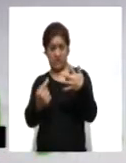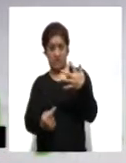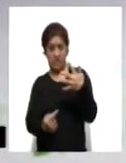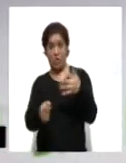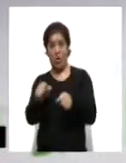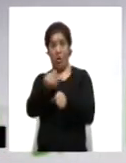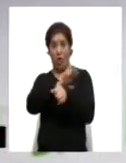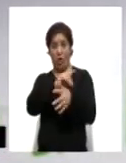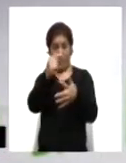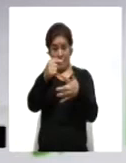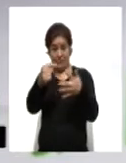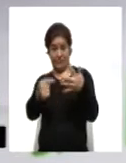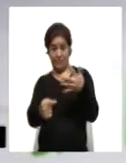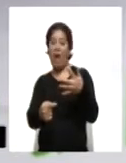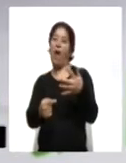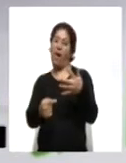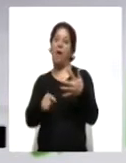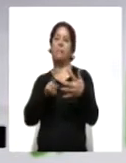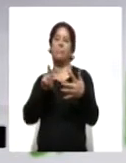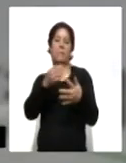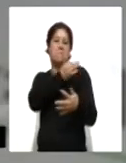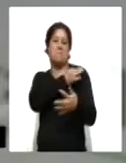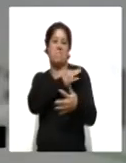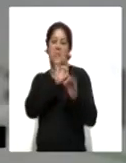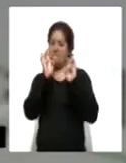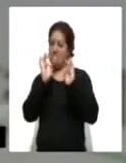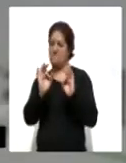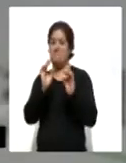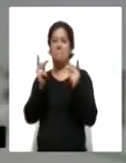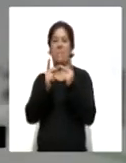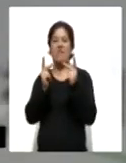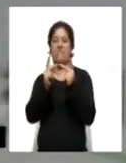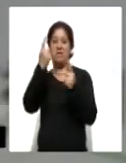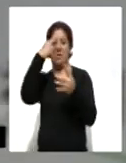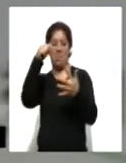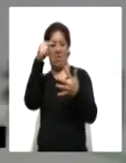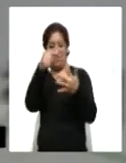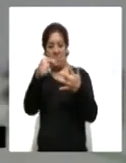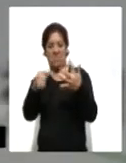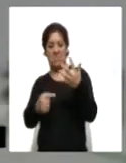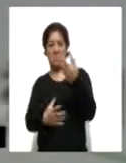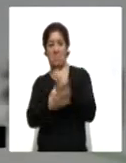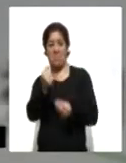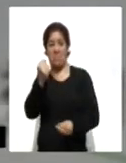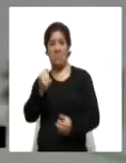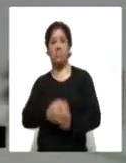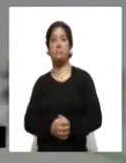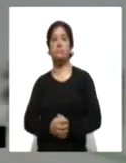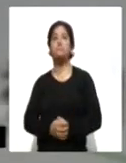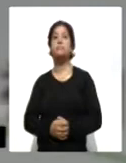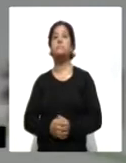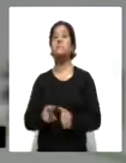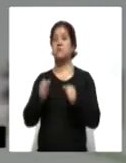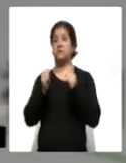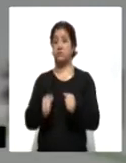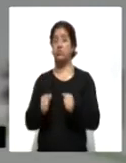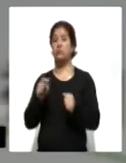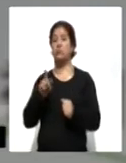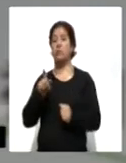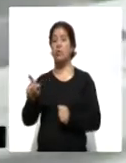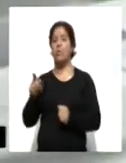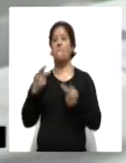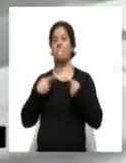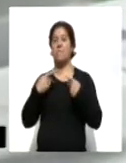La vacuna china contra el COVID-19 es efectiva contra las nuevas variantes del virus, aseguró el martes uno de sus